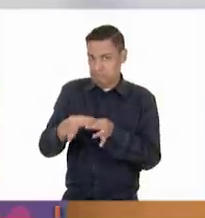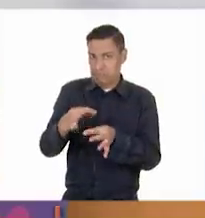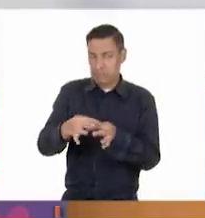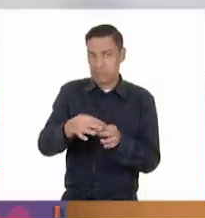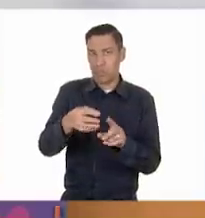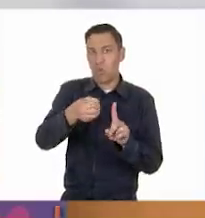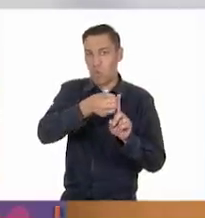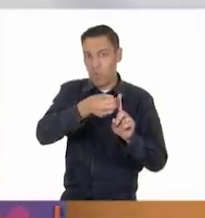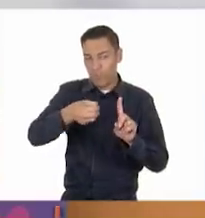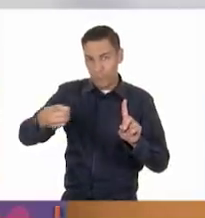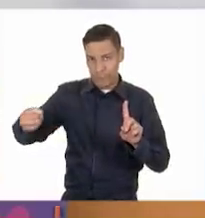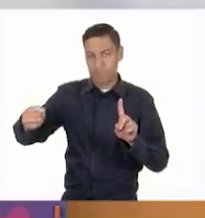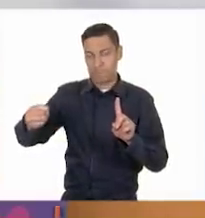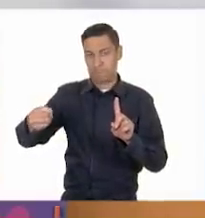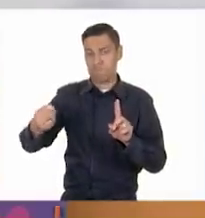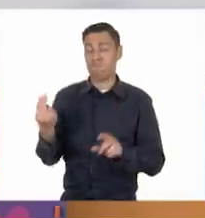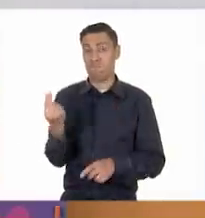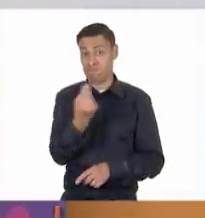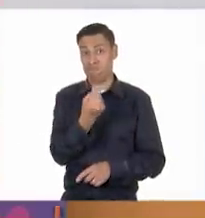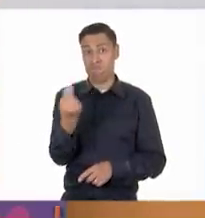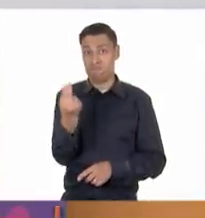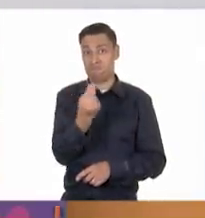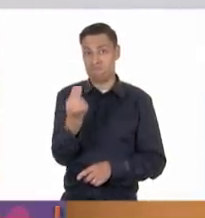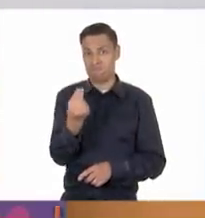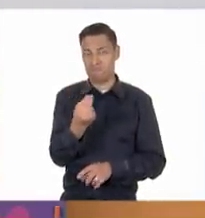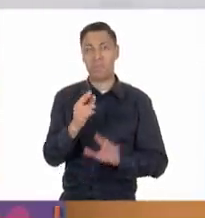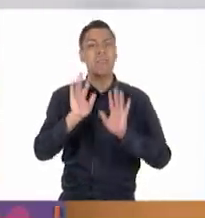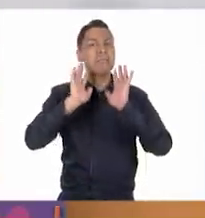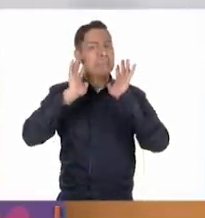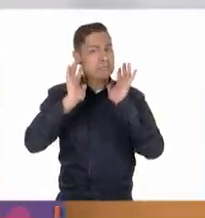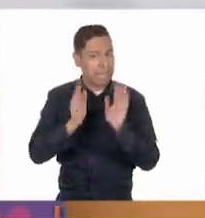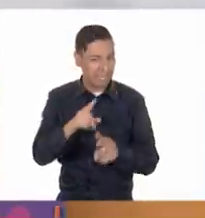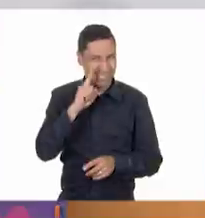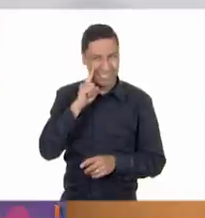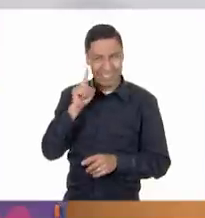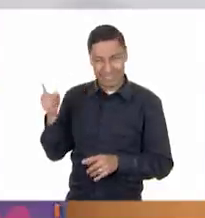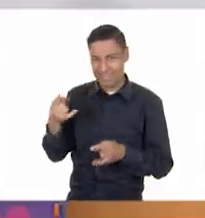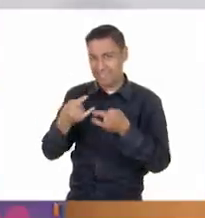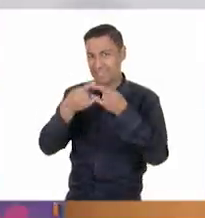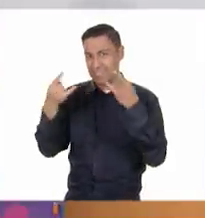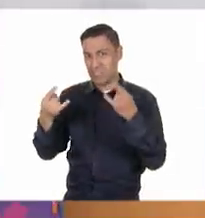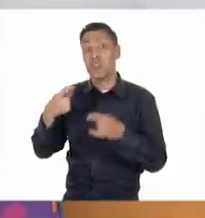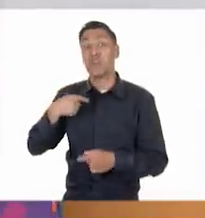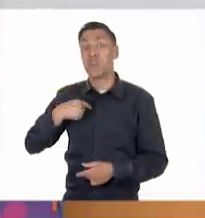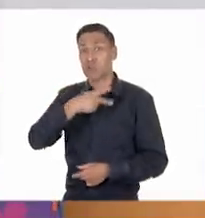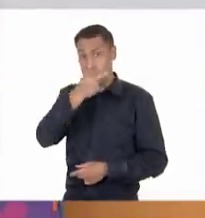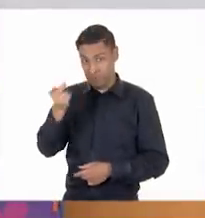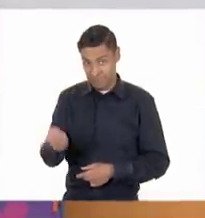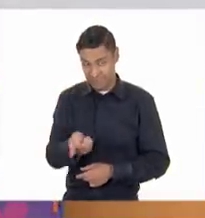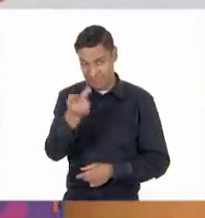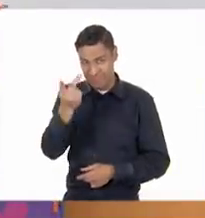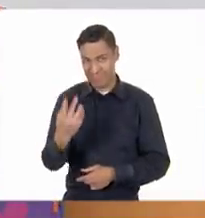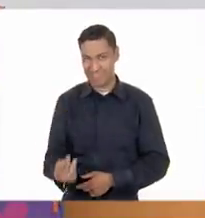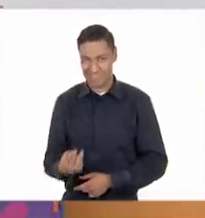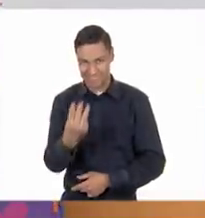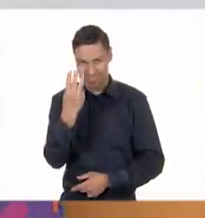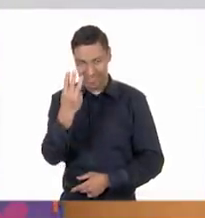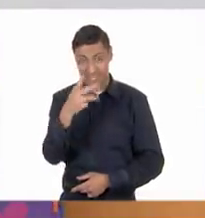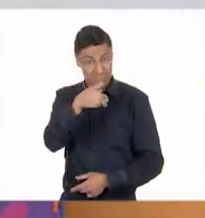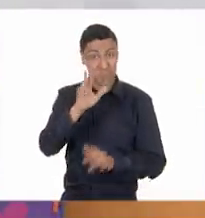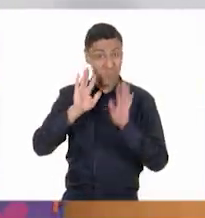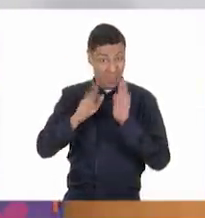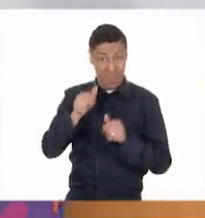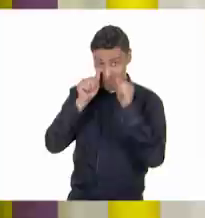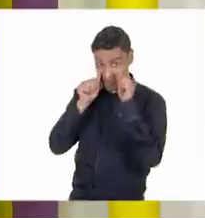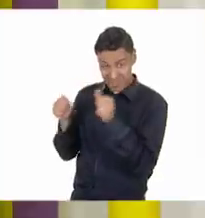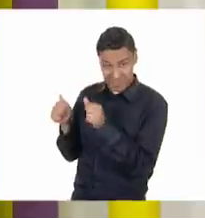Muy bien. Ahora que hemos escuchado la historia, les quiero hacer tres preguntas. ¿Están listos? ¿Pusieron mucha atención? Sí,